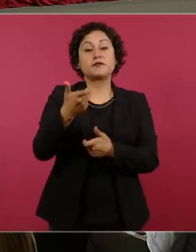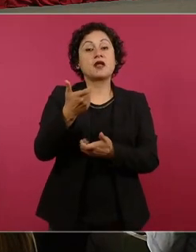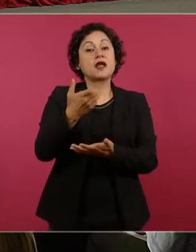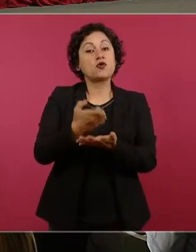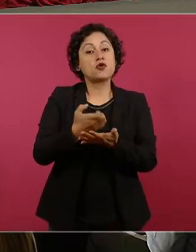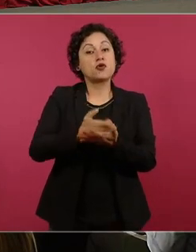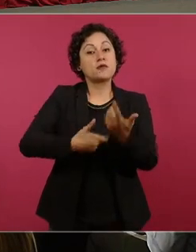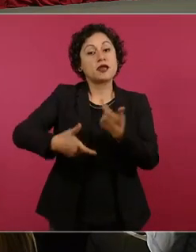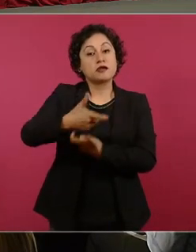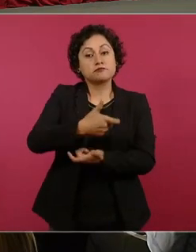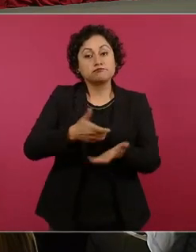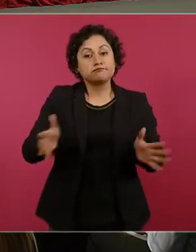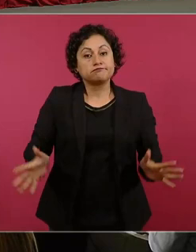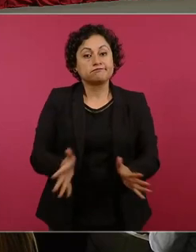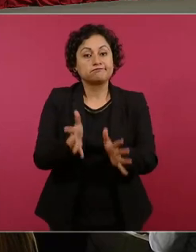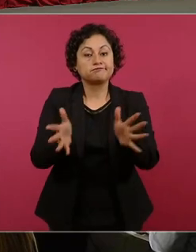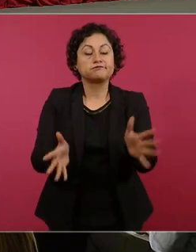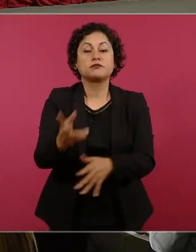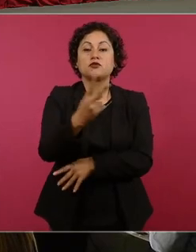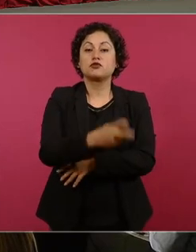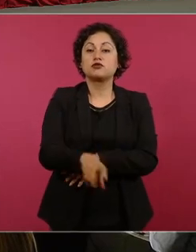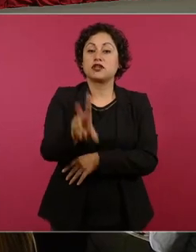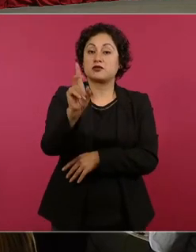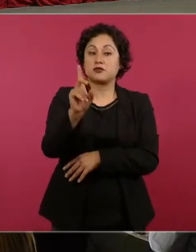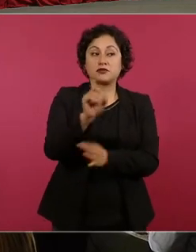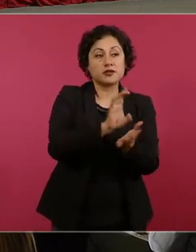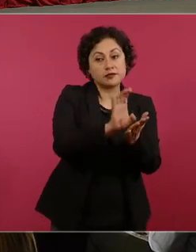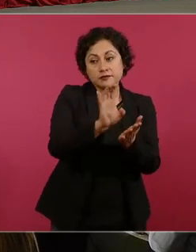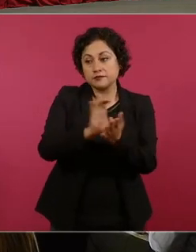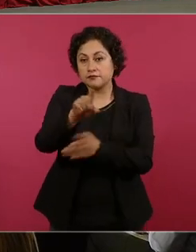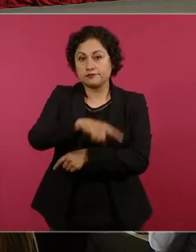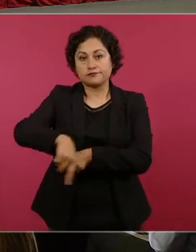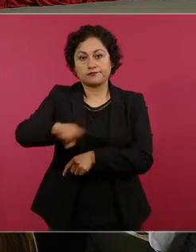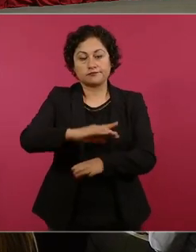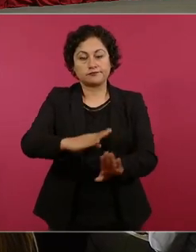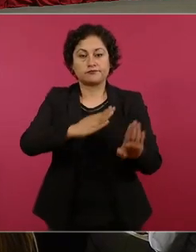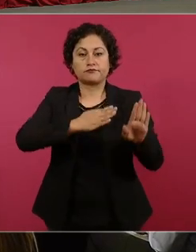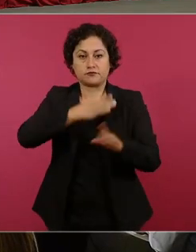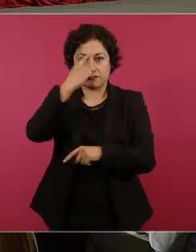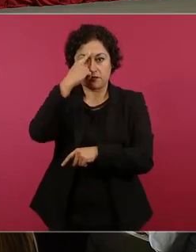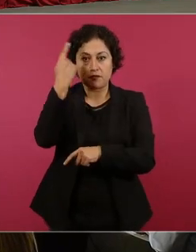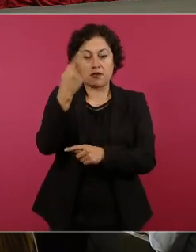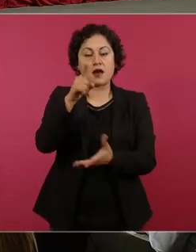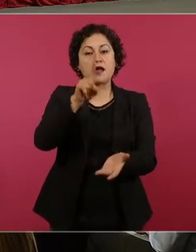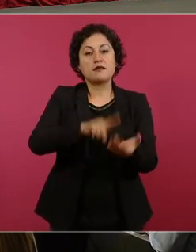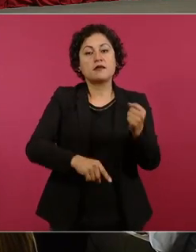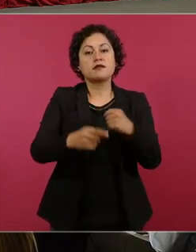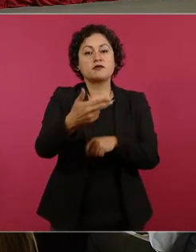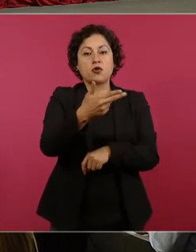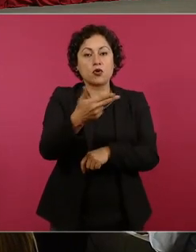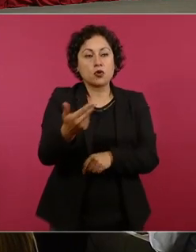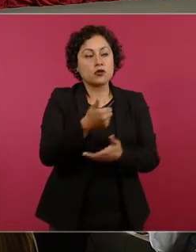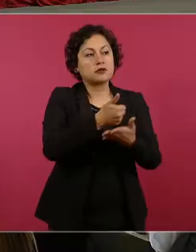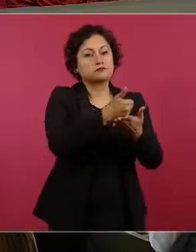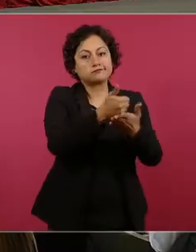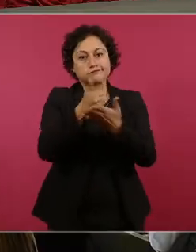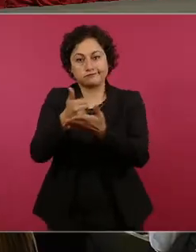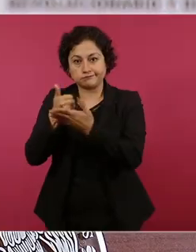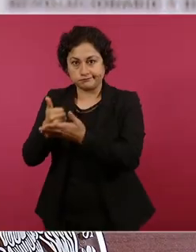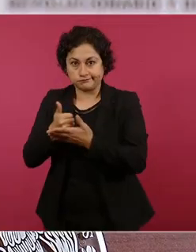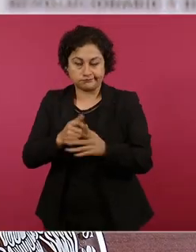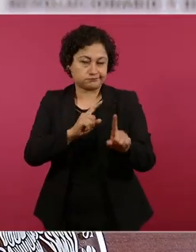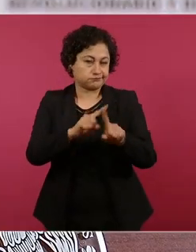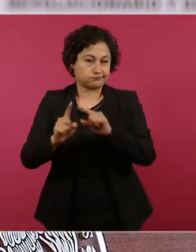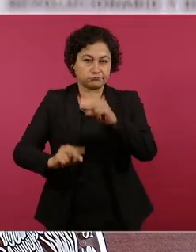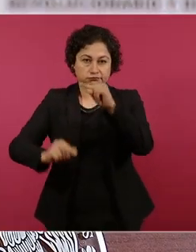entregado 230 créditos a la palabra para hoteles de una, dos y tres estrellas. Han recibido también estos